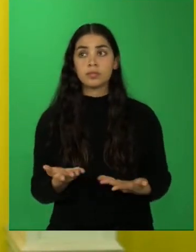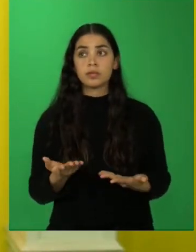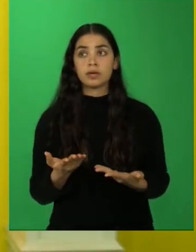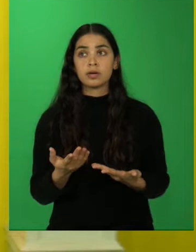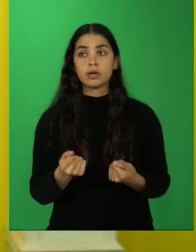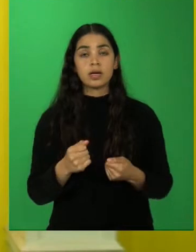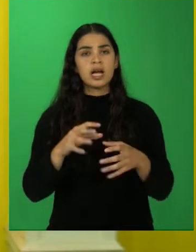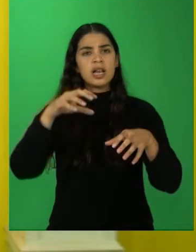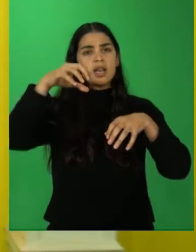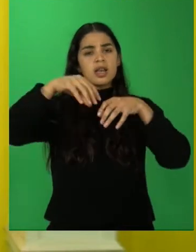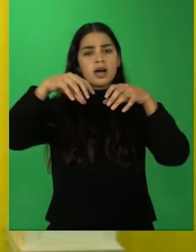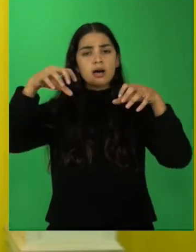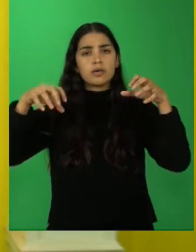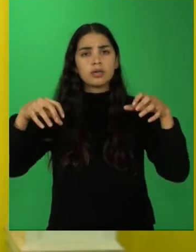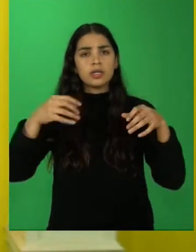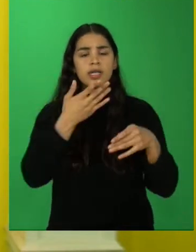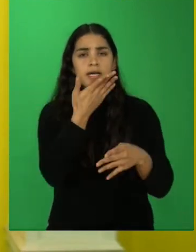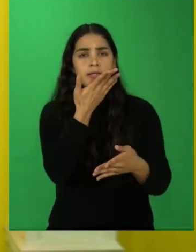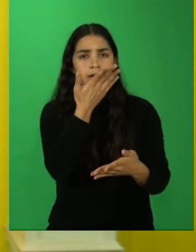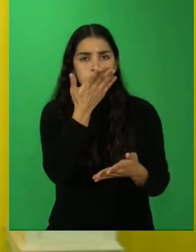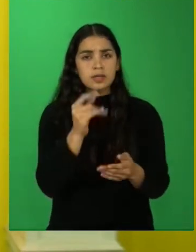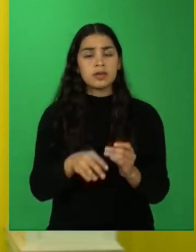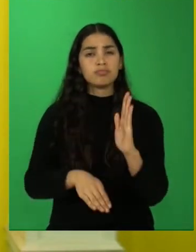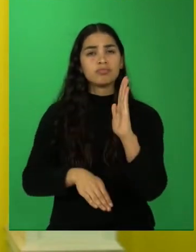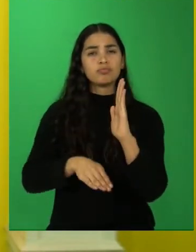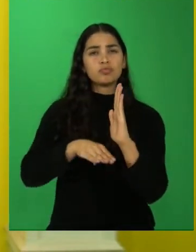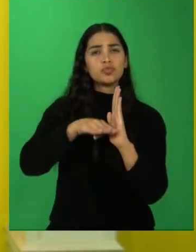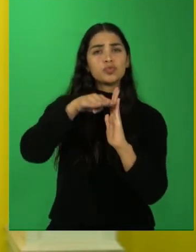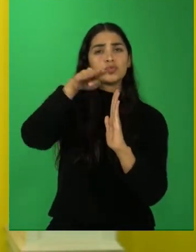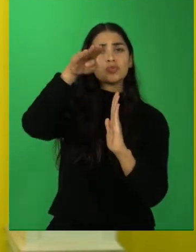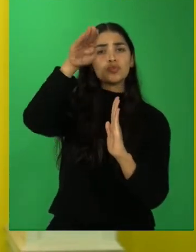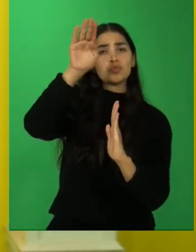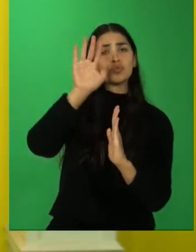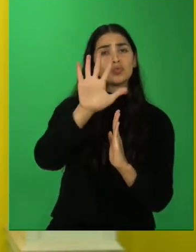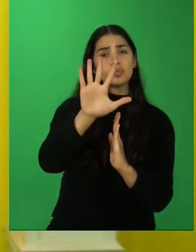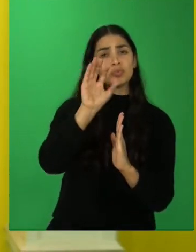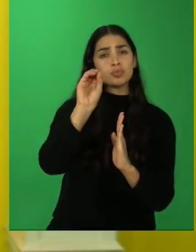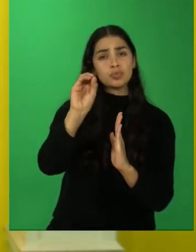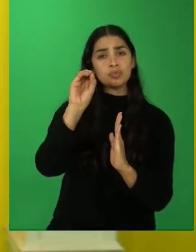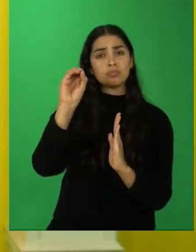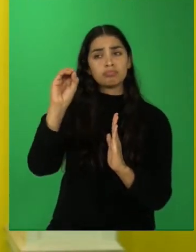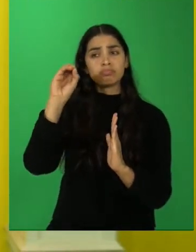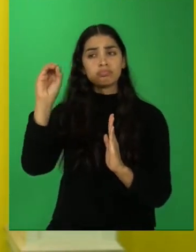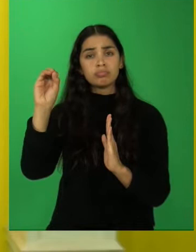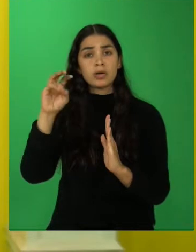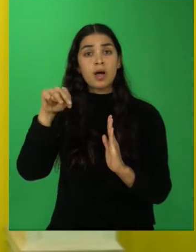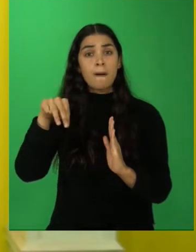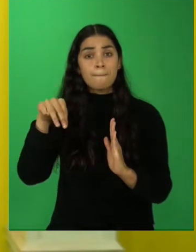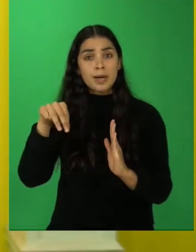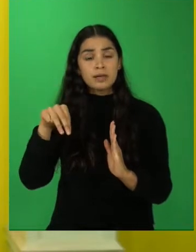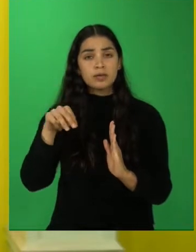tiene alturas superiores a los 5.000 metros sobre el nivel del mar.